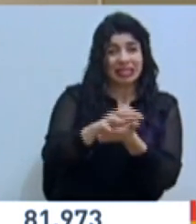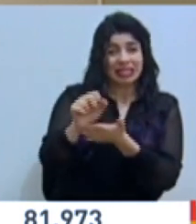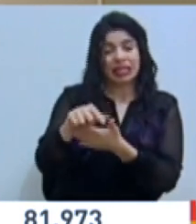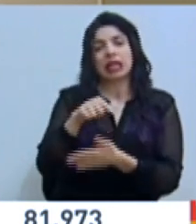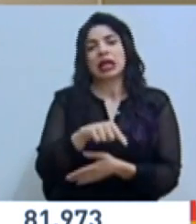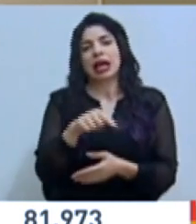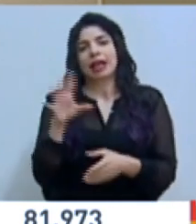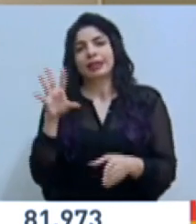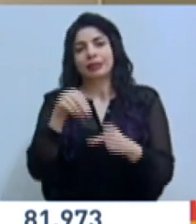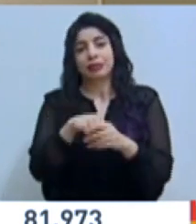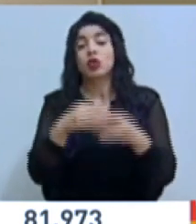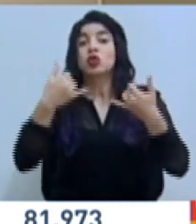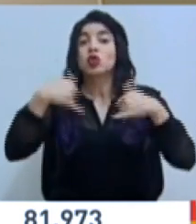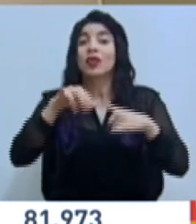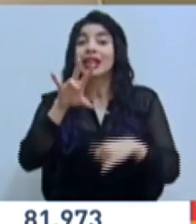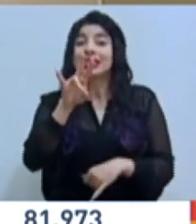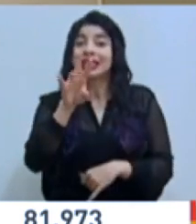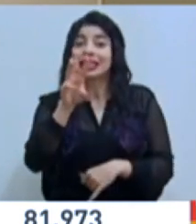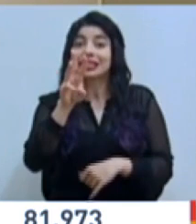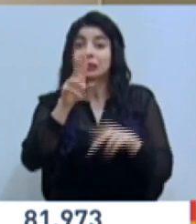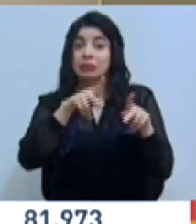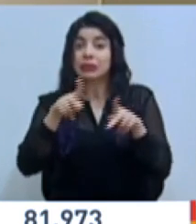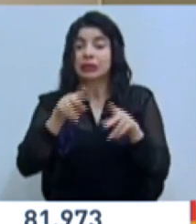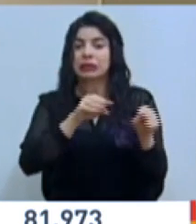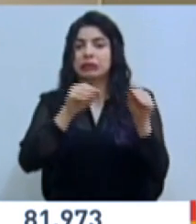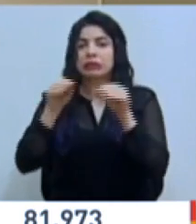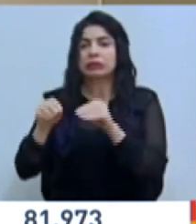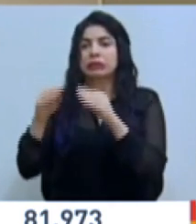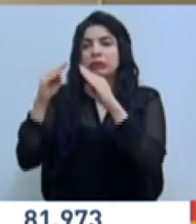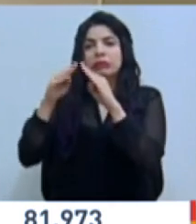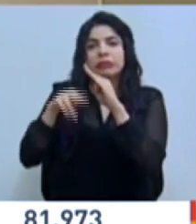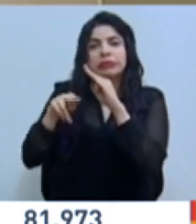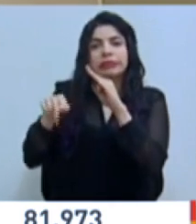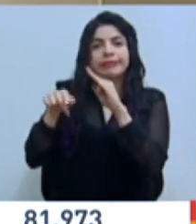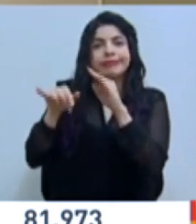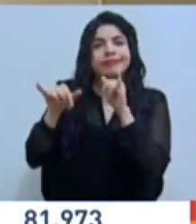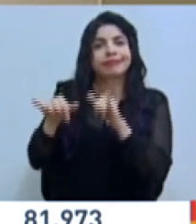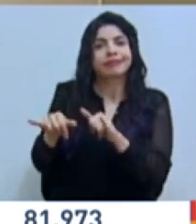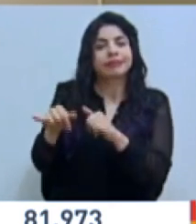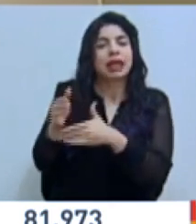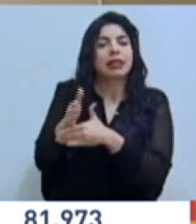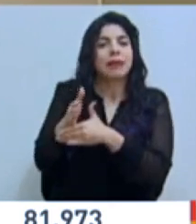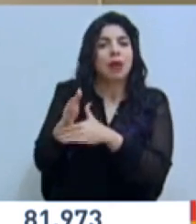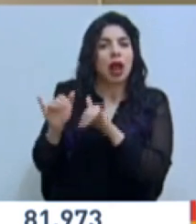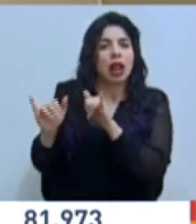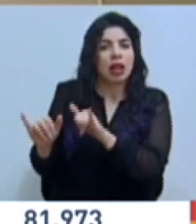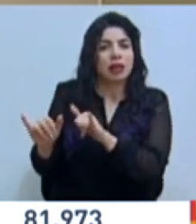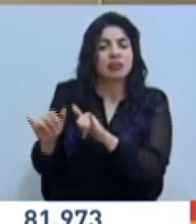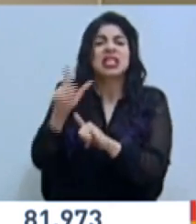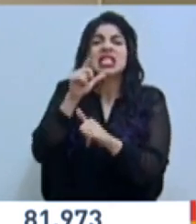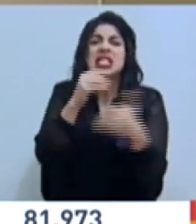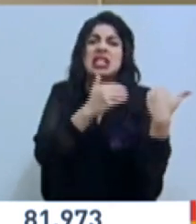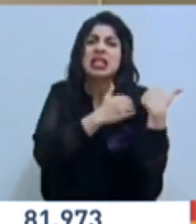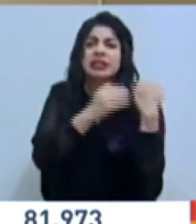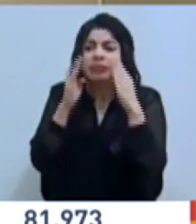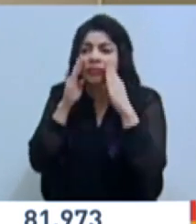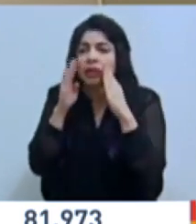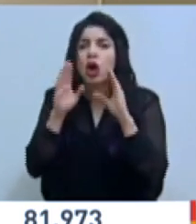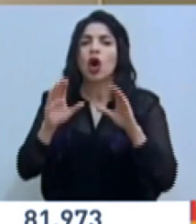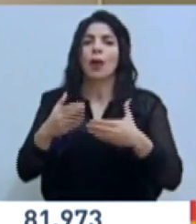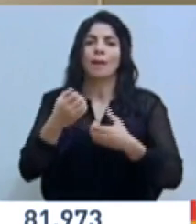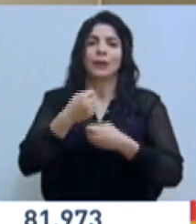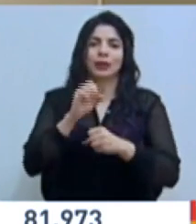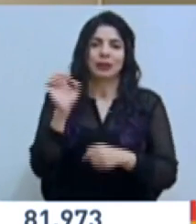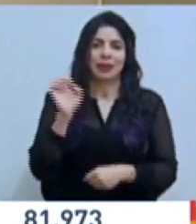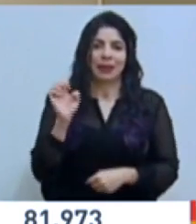todavía 76 personas en 7 alojamientos temporales que están siendo atendidas por los comités municipales de emergencia